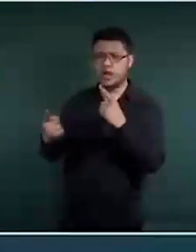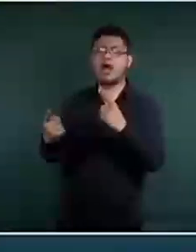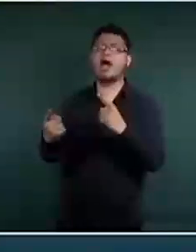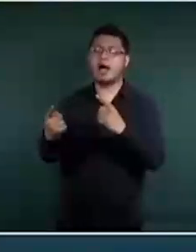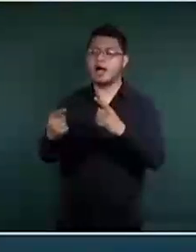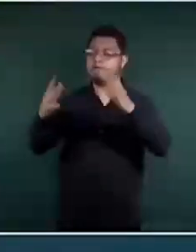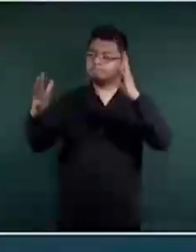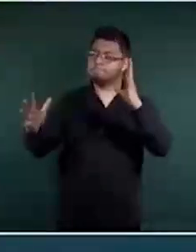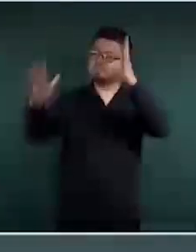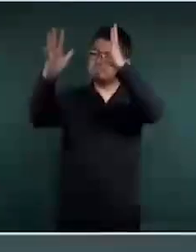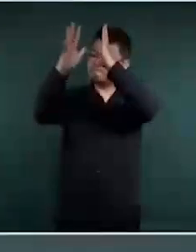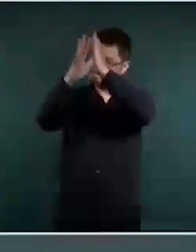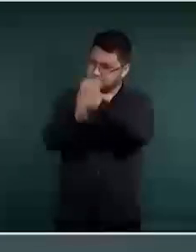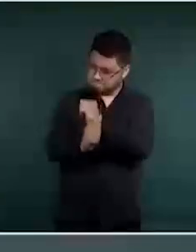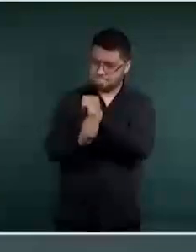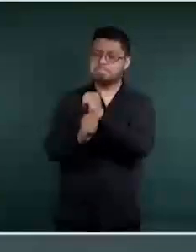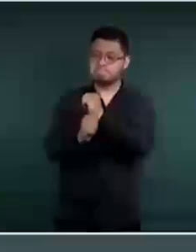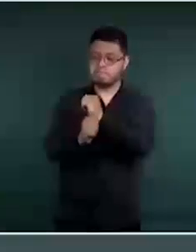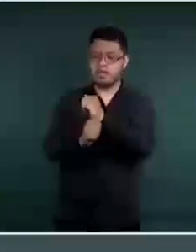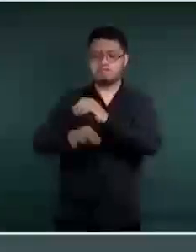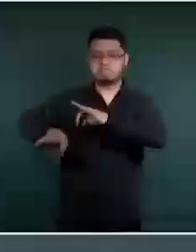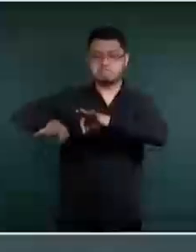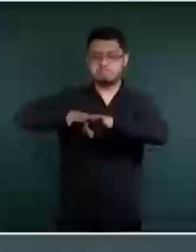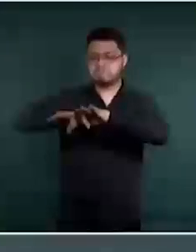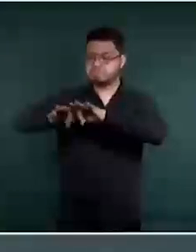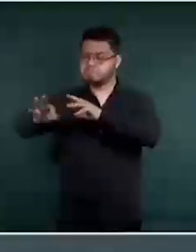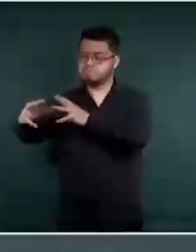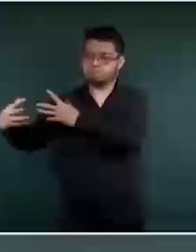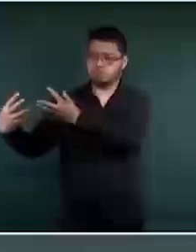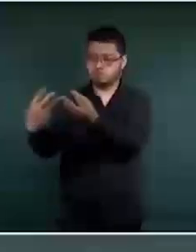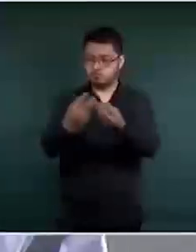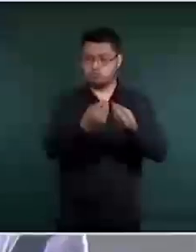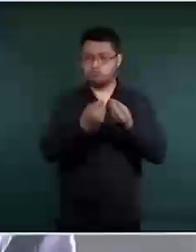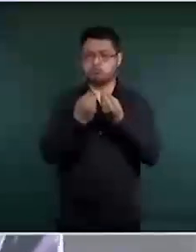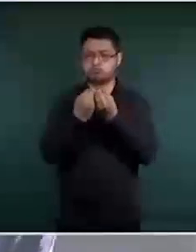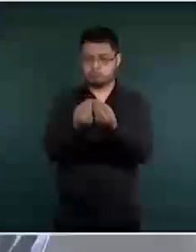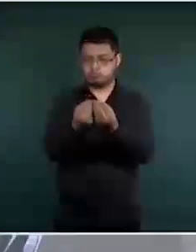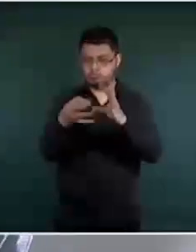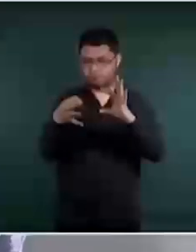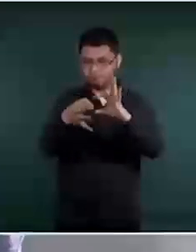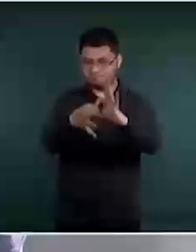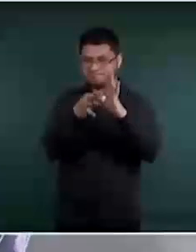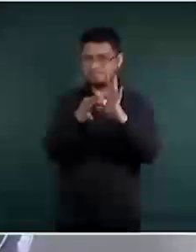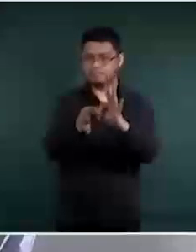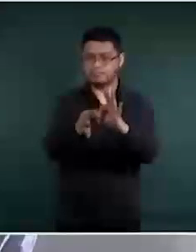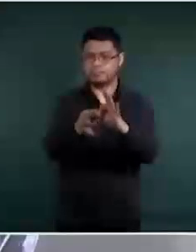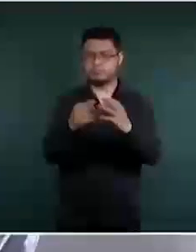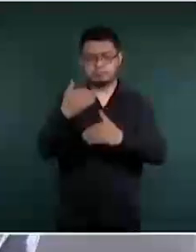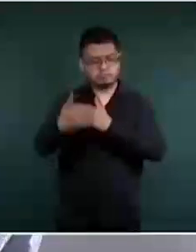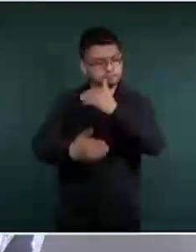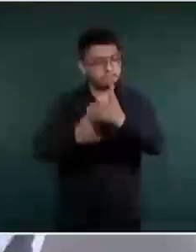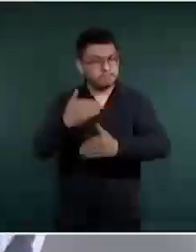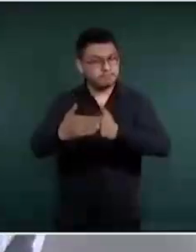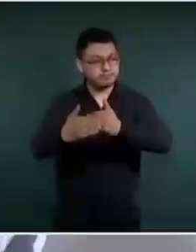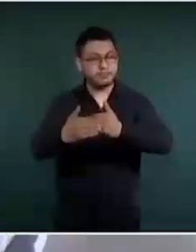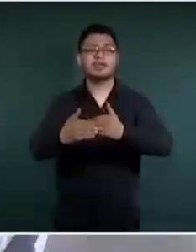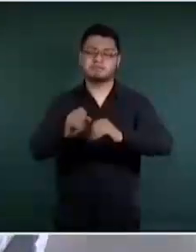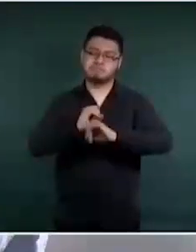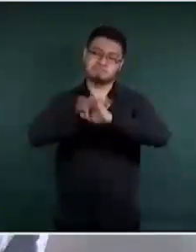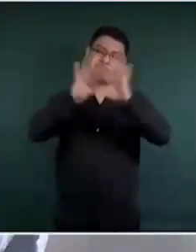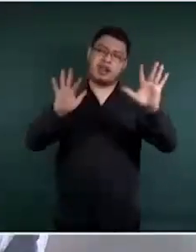acuerdo de trabajar de manera conjunta y se está avanzando